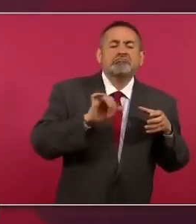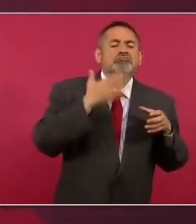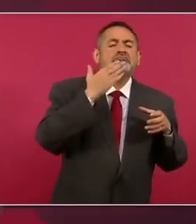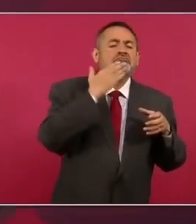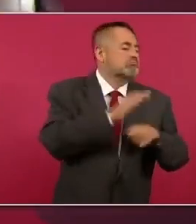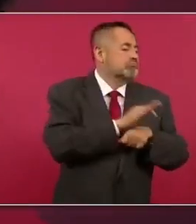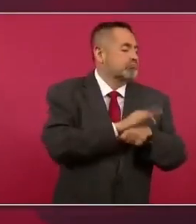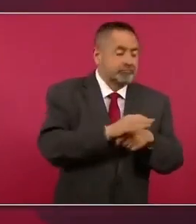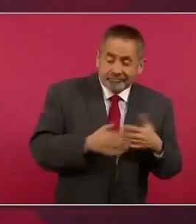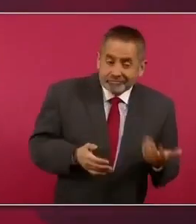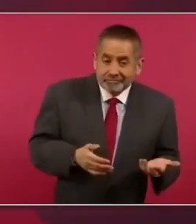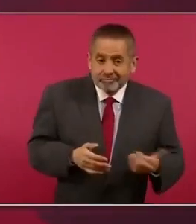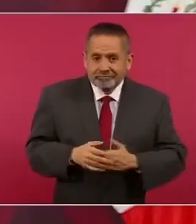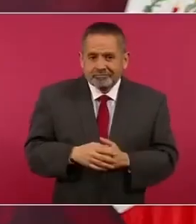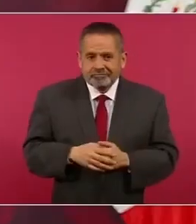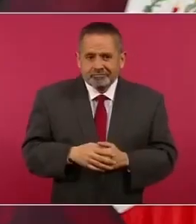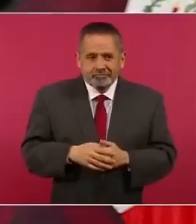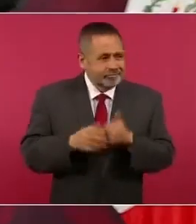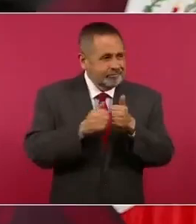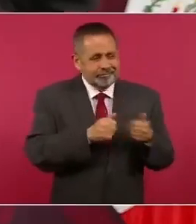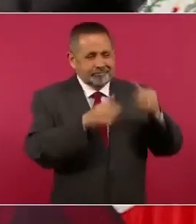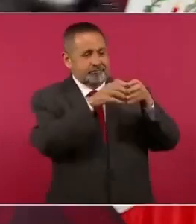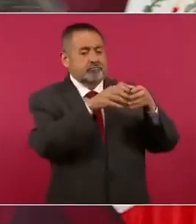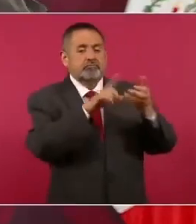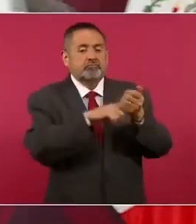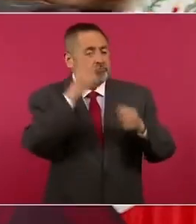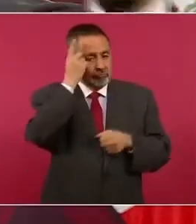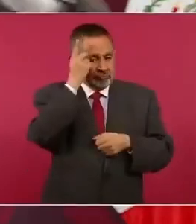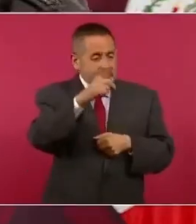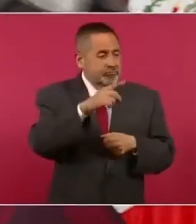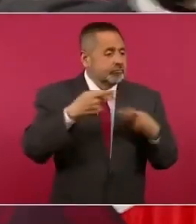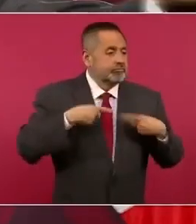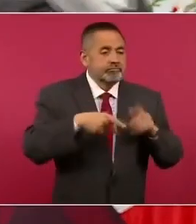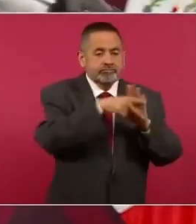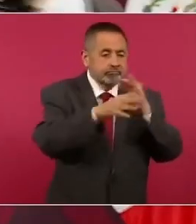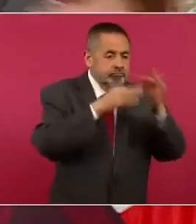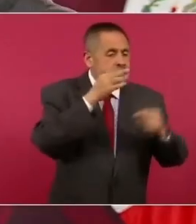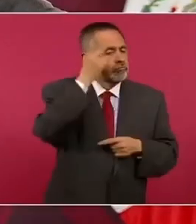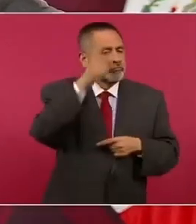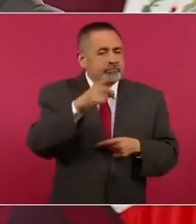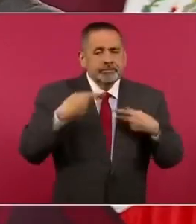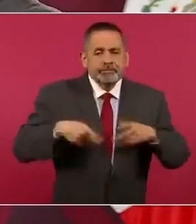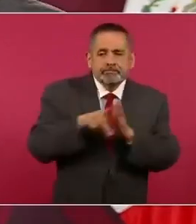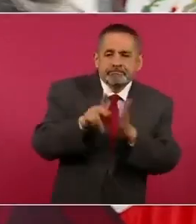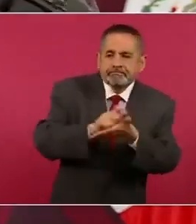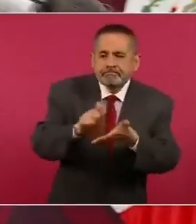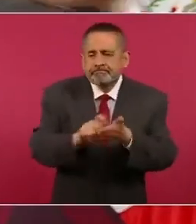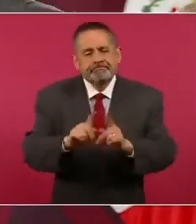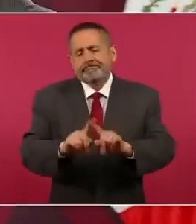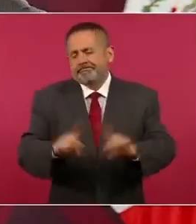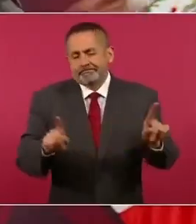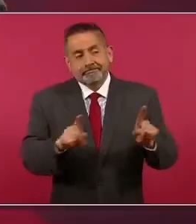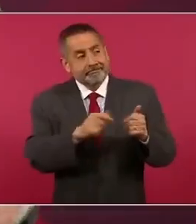estamos hablando de las cúpulas de los medios no de los periodistas que es otra